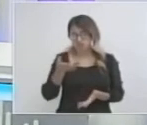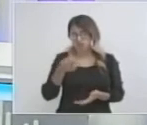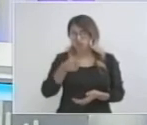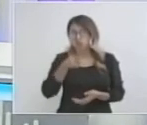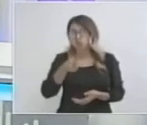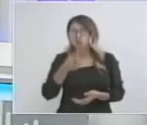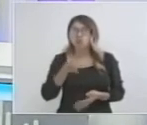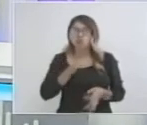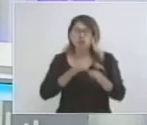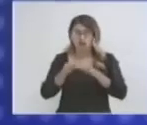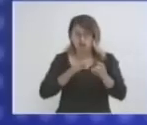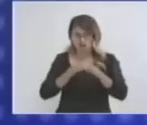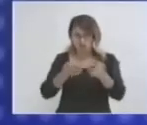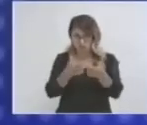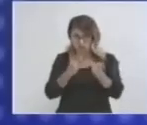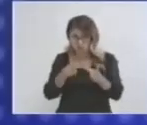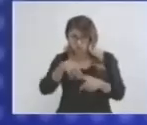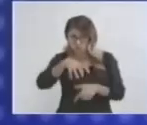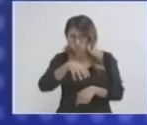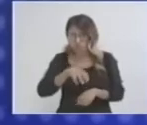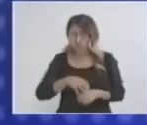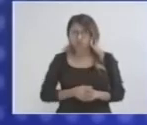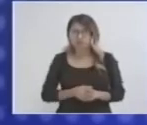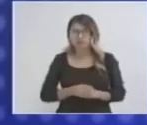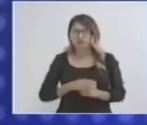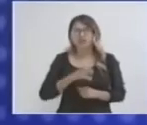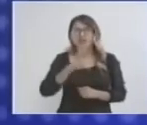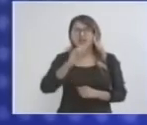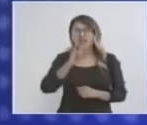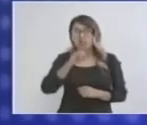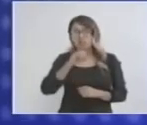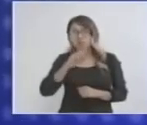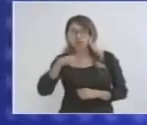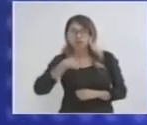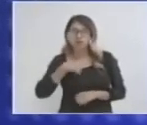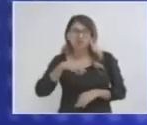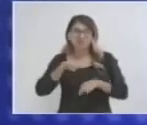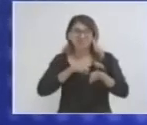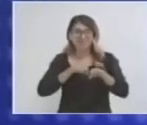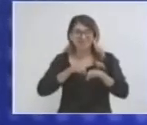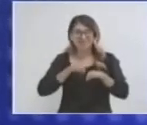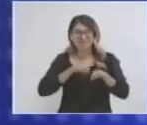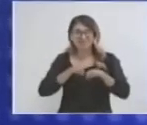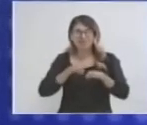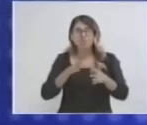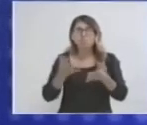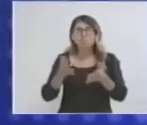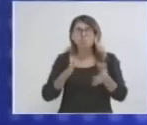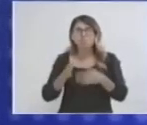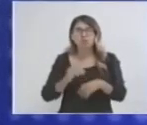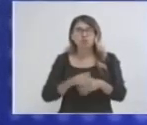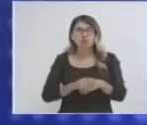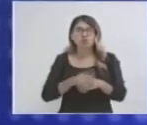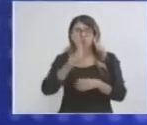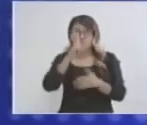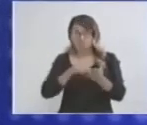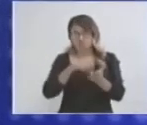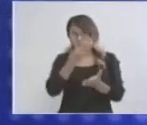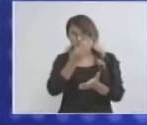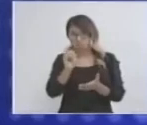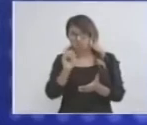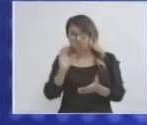formando parte de este grupo? Mira, en CEMIC yo empecé a participar activamente a finales de los 90,